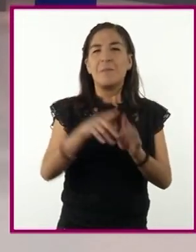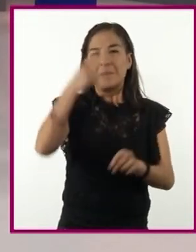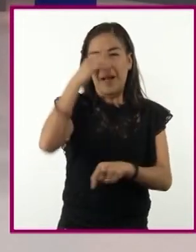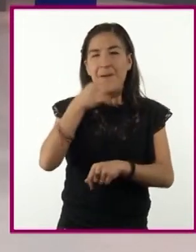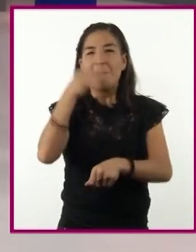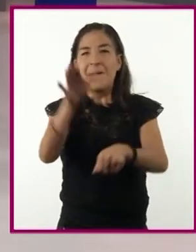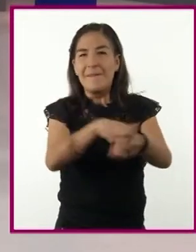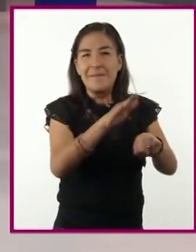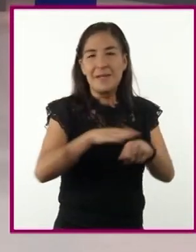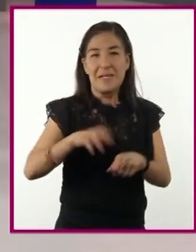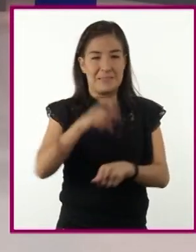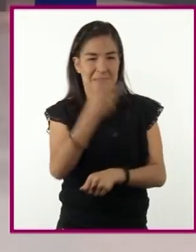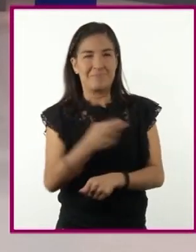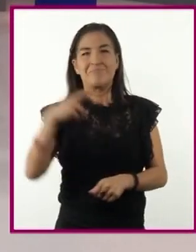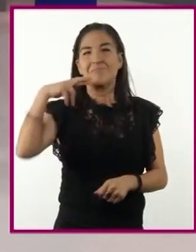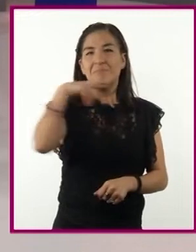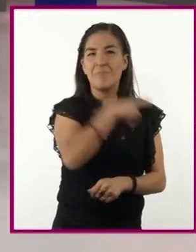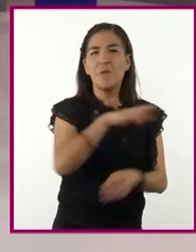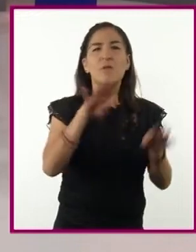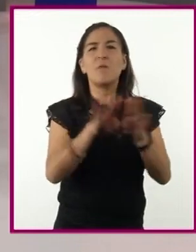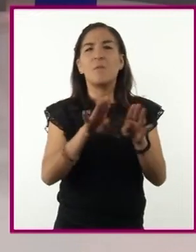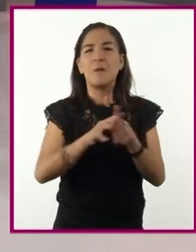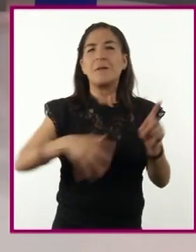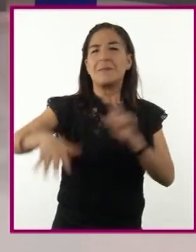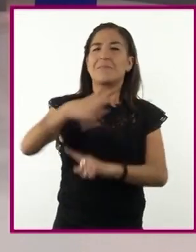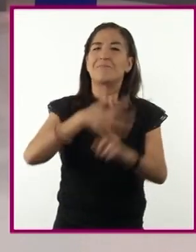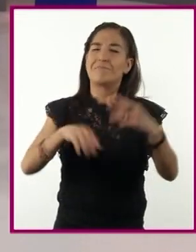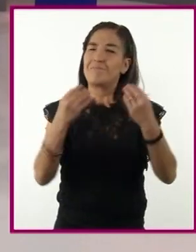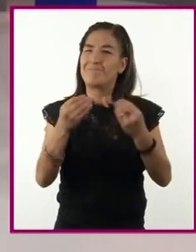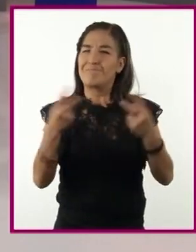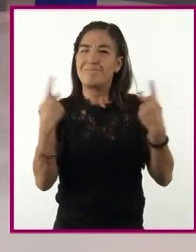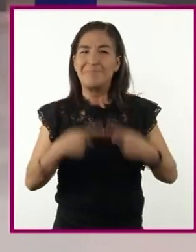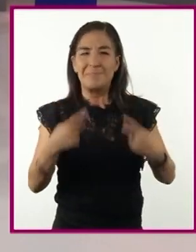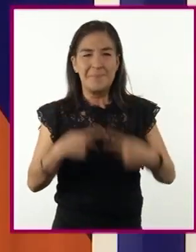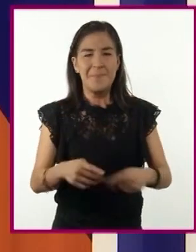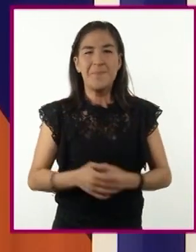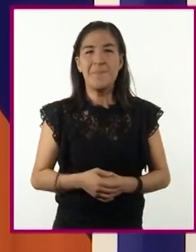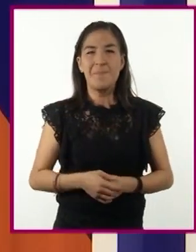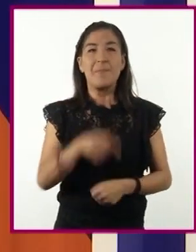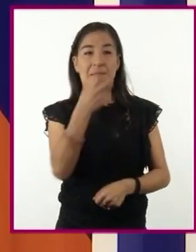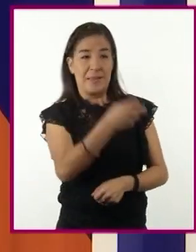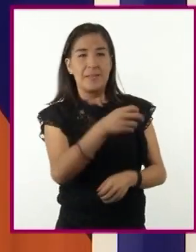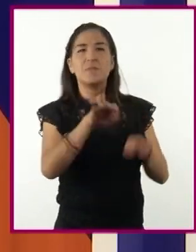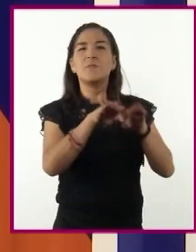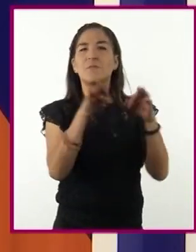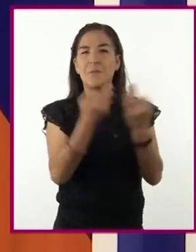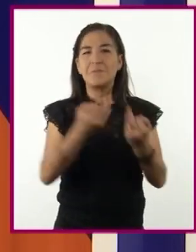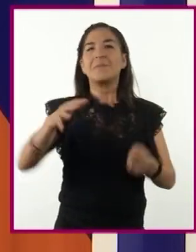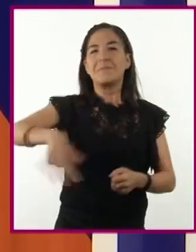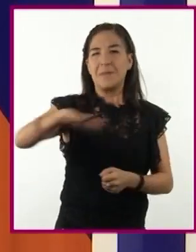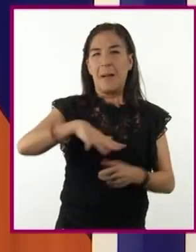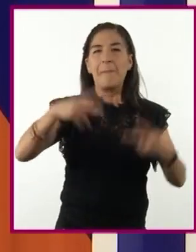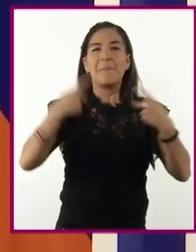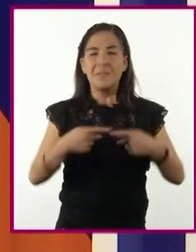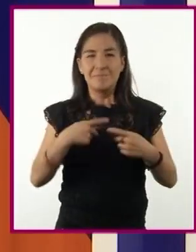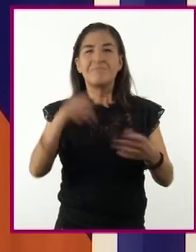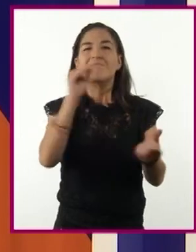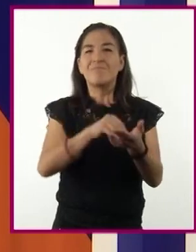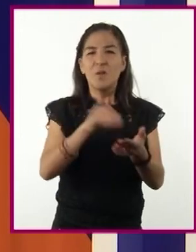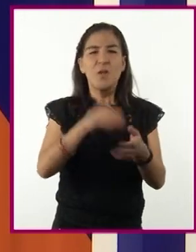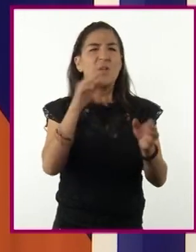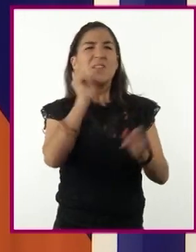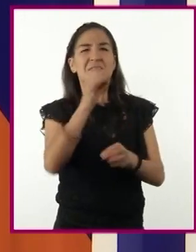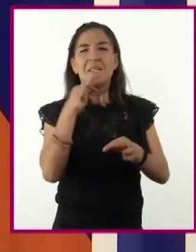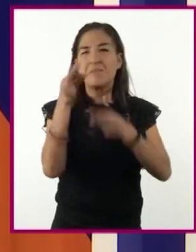contenidos rápidamente a una gran cantidad de personas. Y es de esta manera que la población se mantiene informada sobre